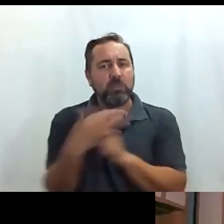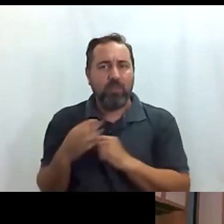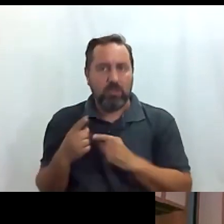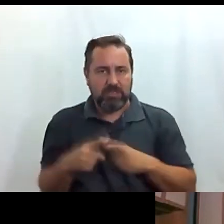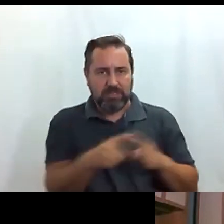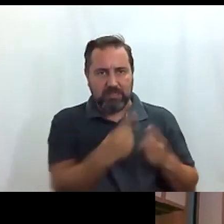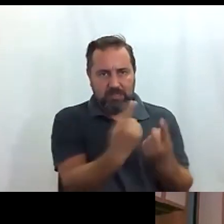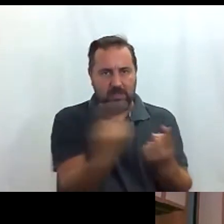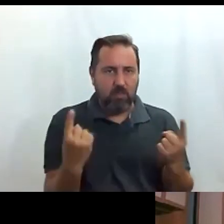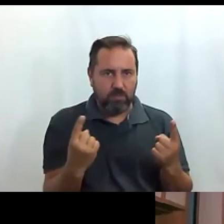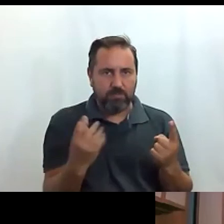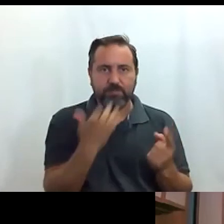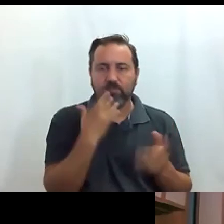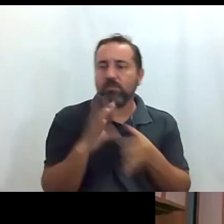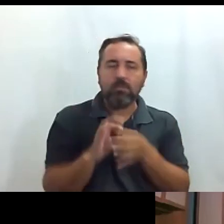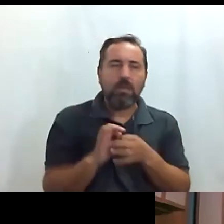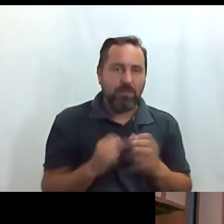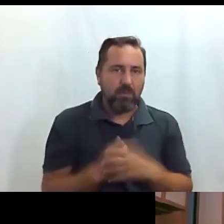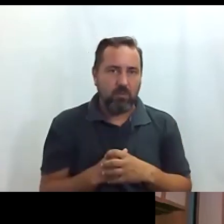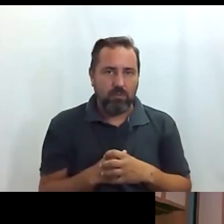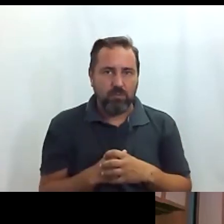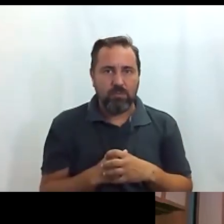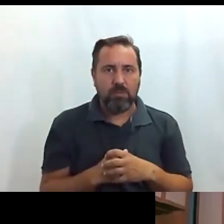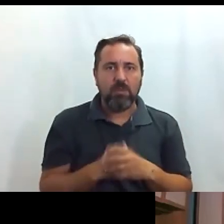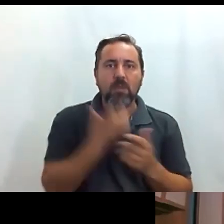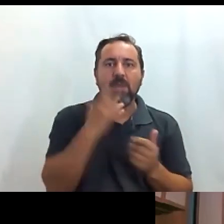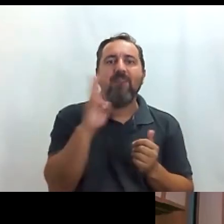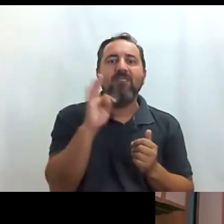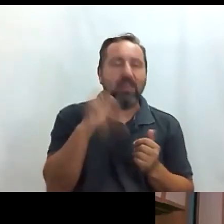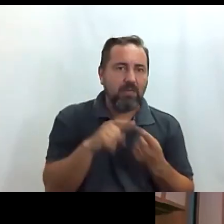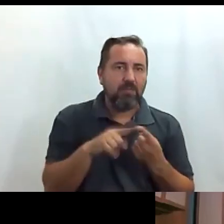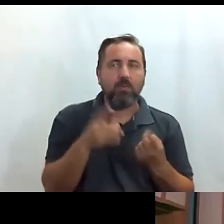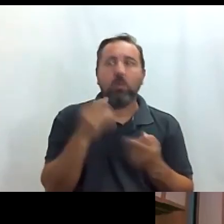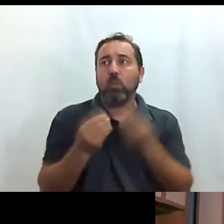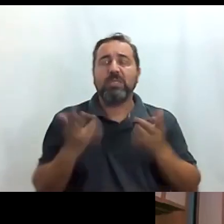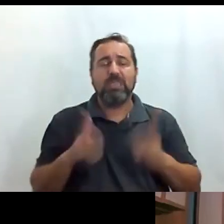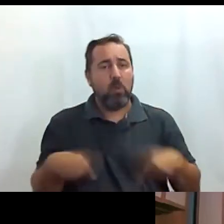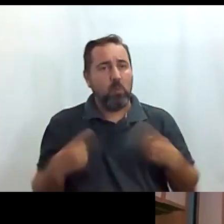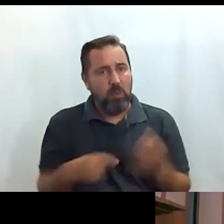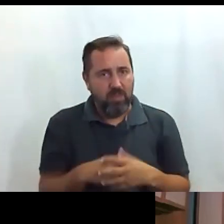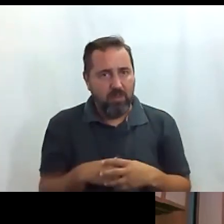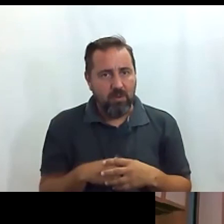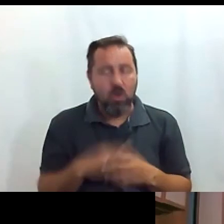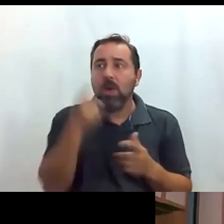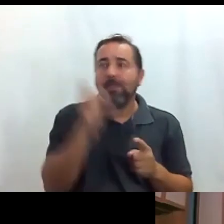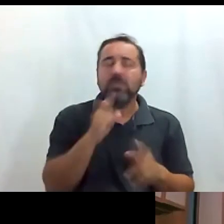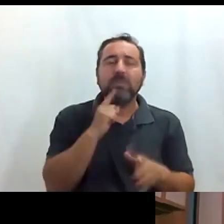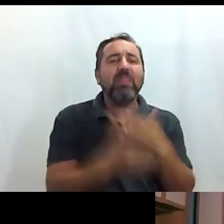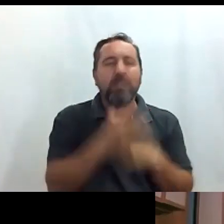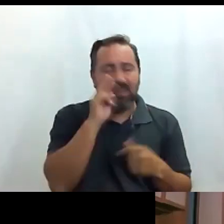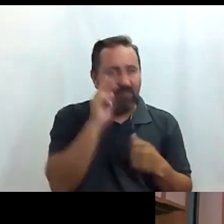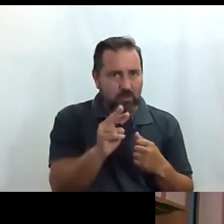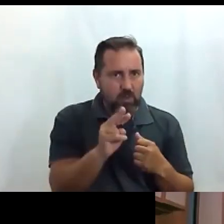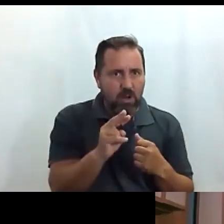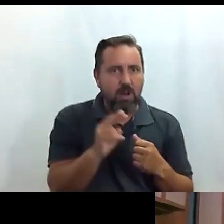si un amigo por ejemplo para Valentín que también usa silla de ruedas o una con discapacidad visual o